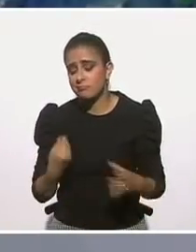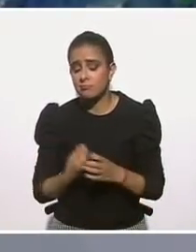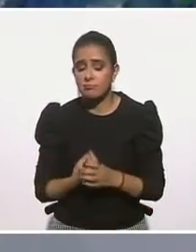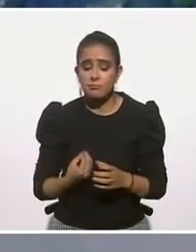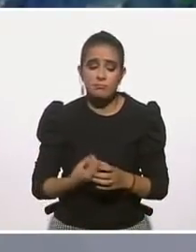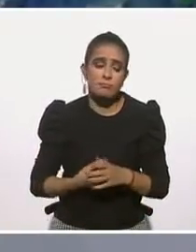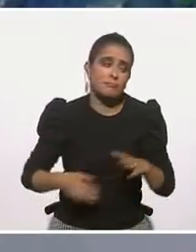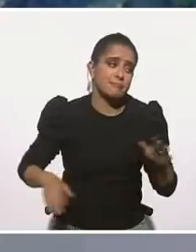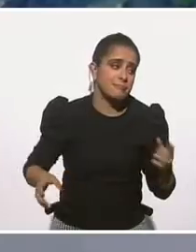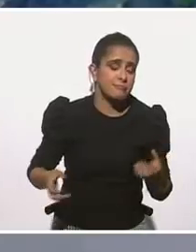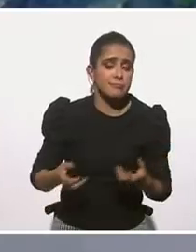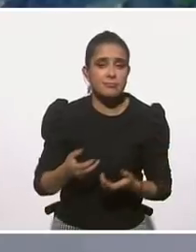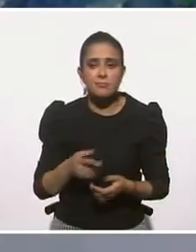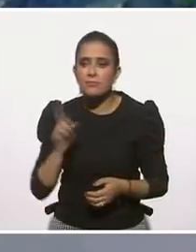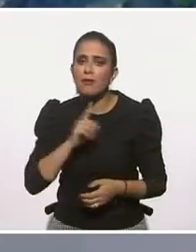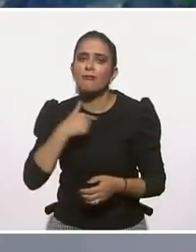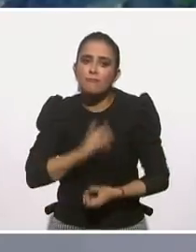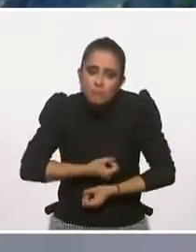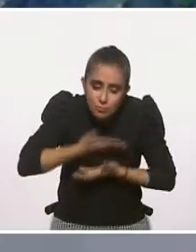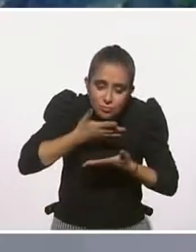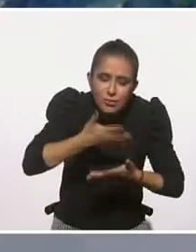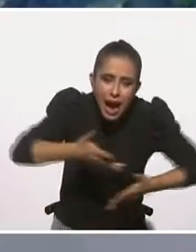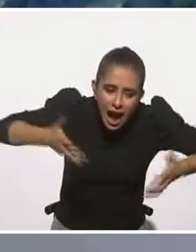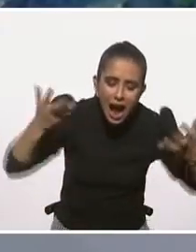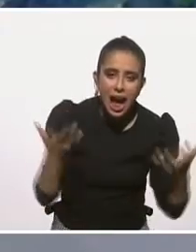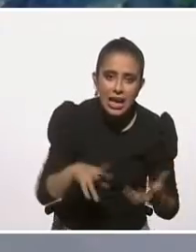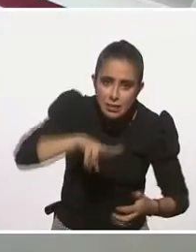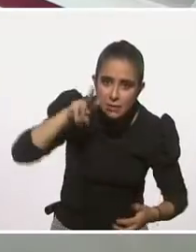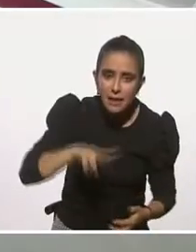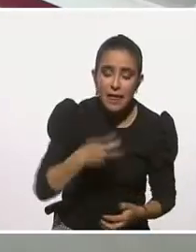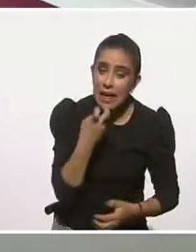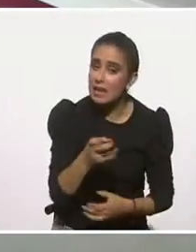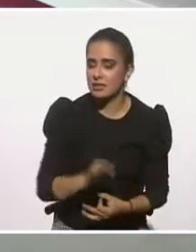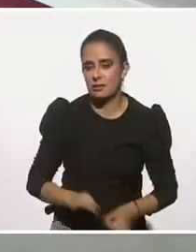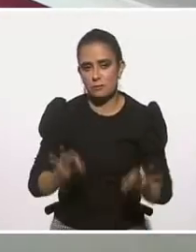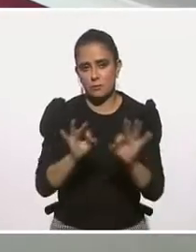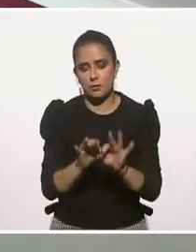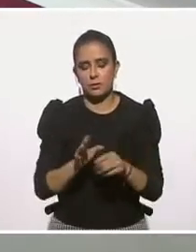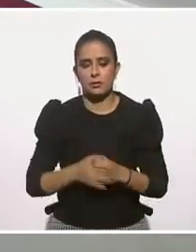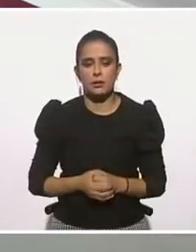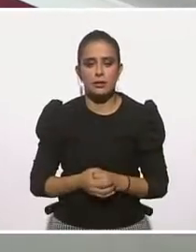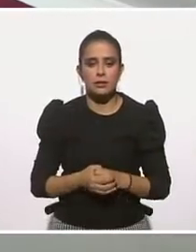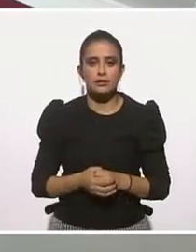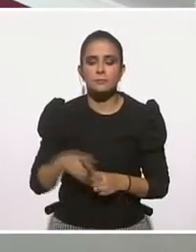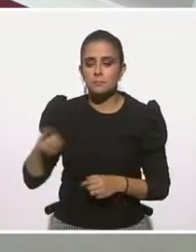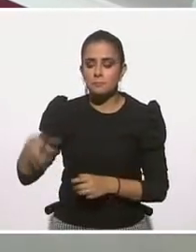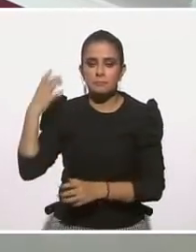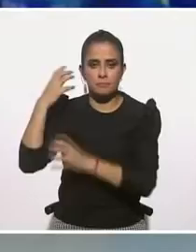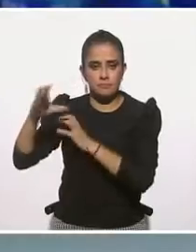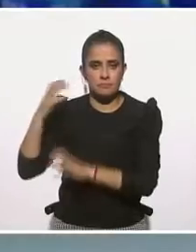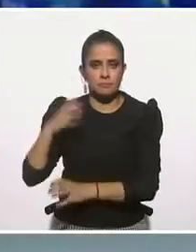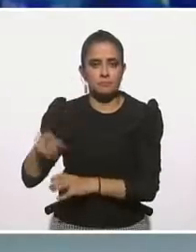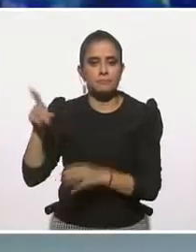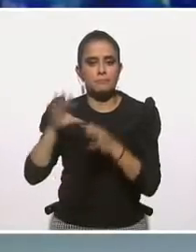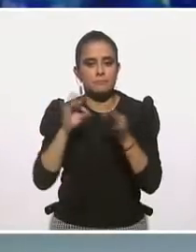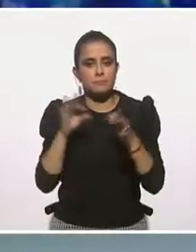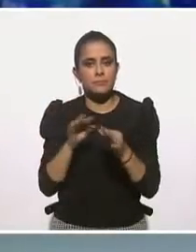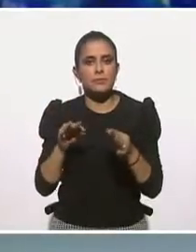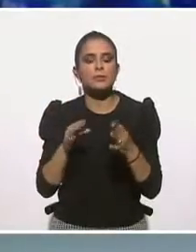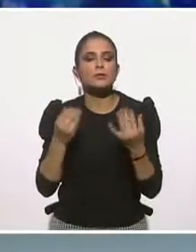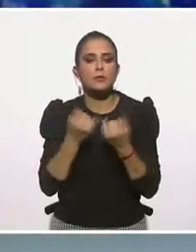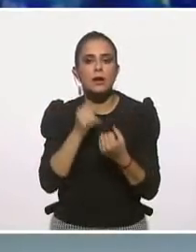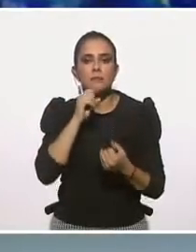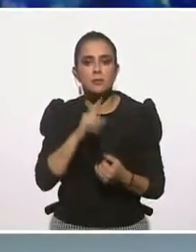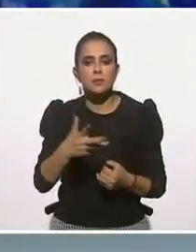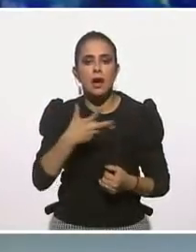sin, pero le pongo la intención del día de hoy. Y ante los comentarios que también nos decían ahí sobre las pérdidas, ¿no?